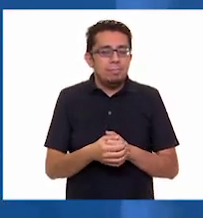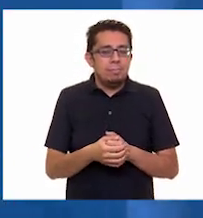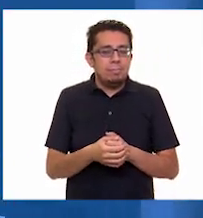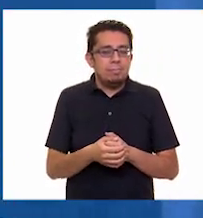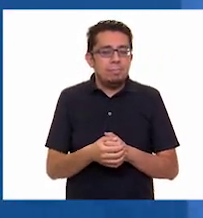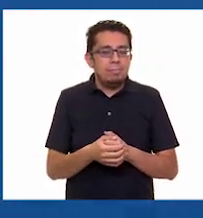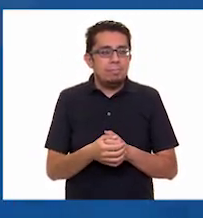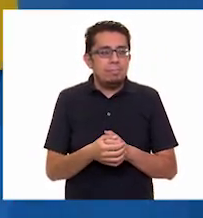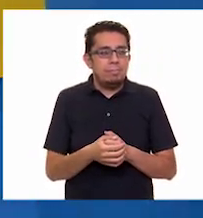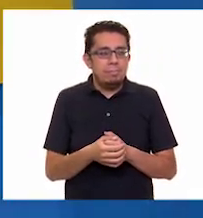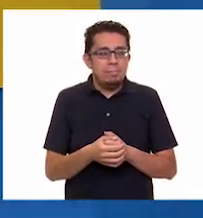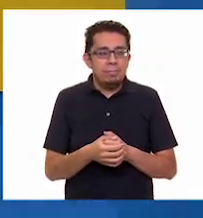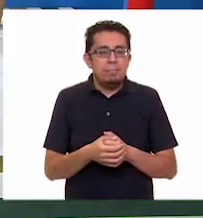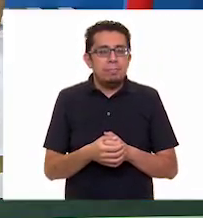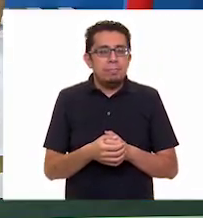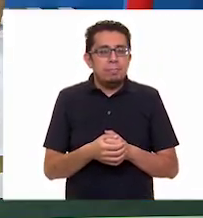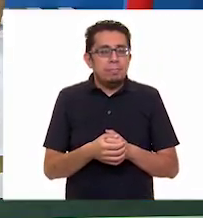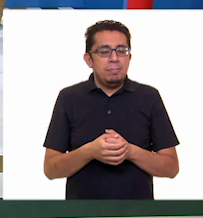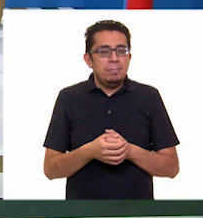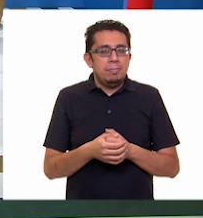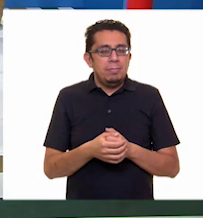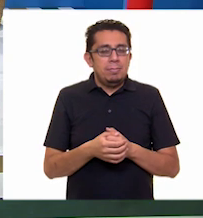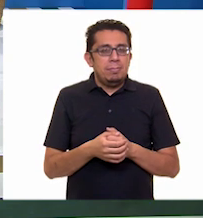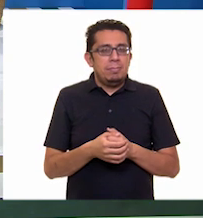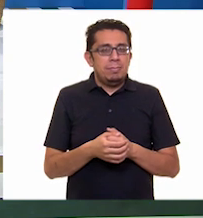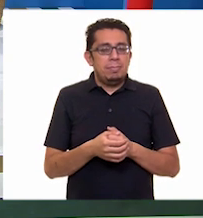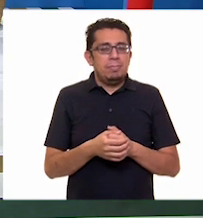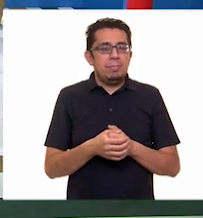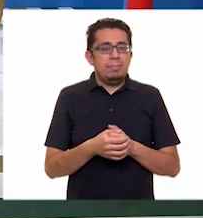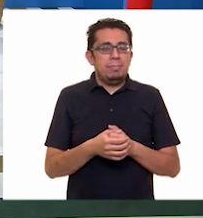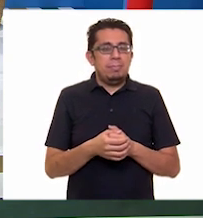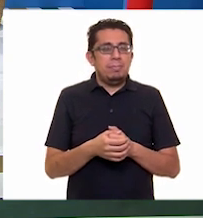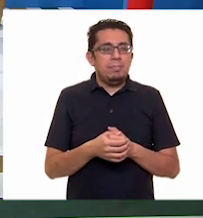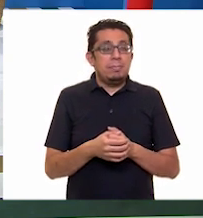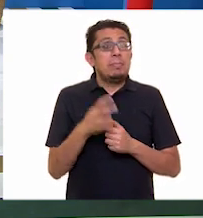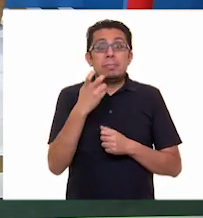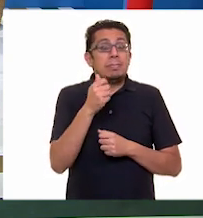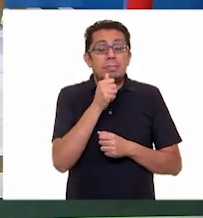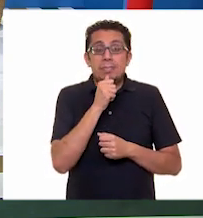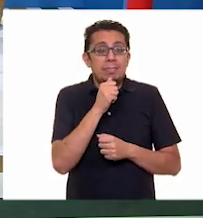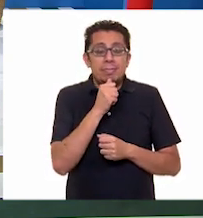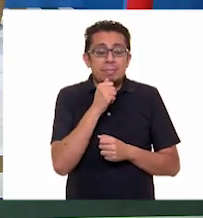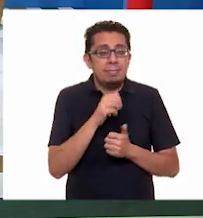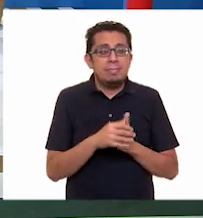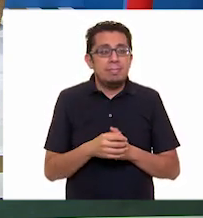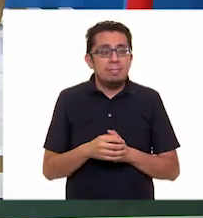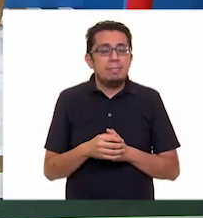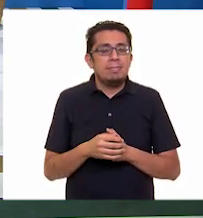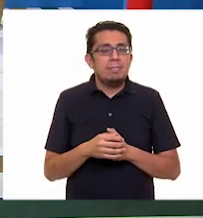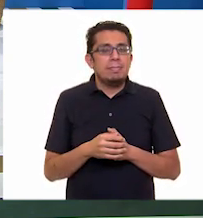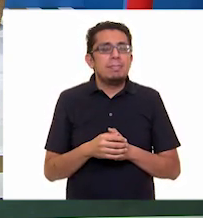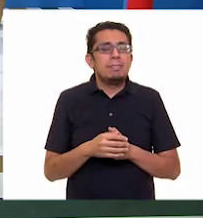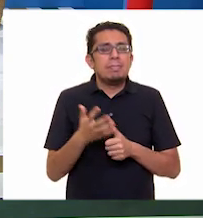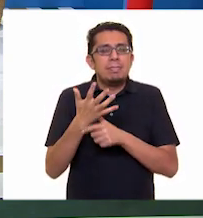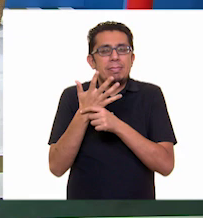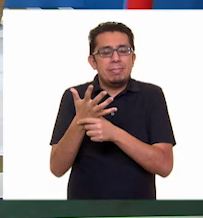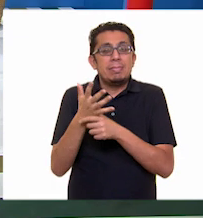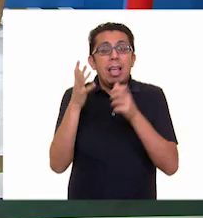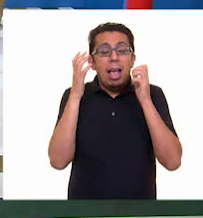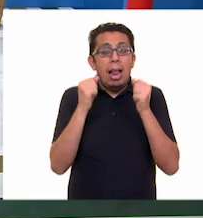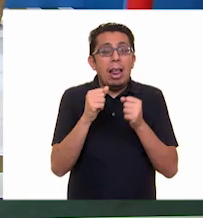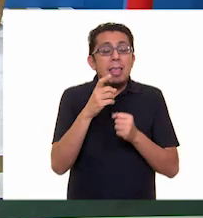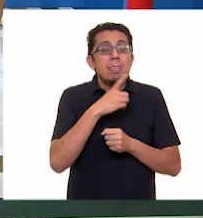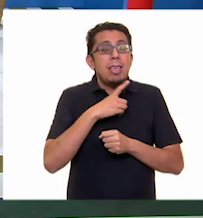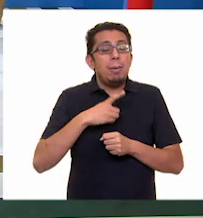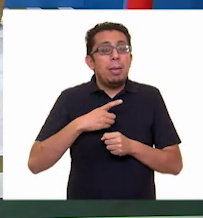¿Coloco esta, maestra? Esa no. ¿Soría Esa todavía no. Entonces, tal y como nos dijo Ale, tenemos que alejarnos